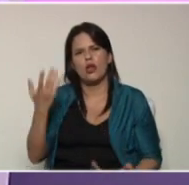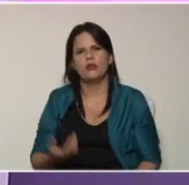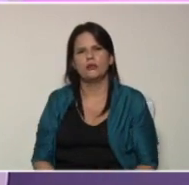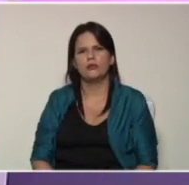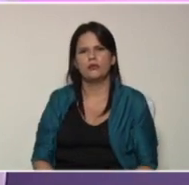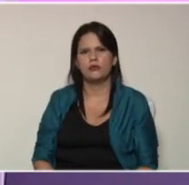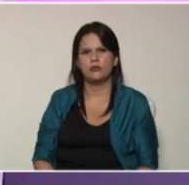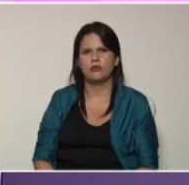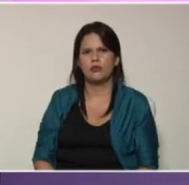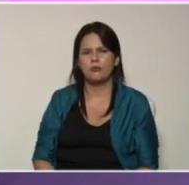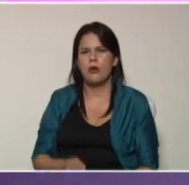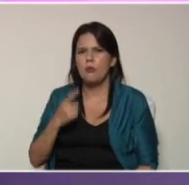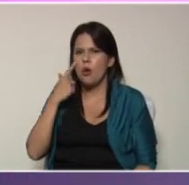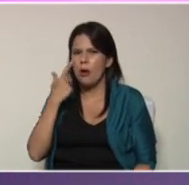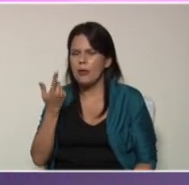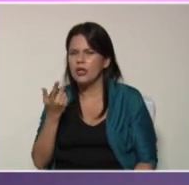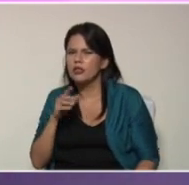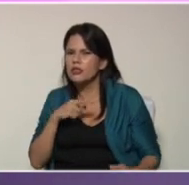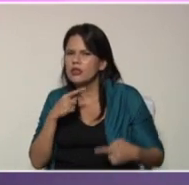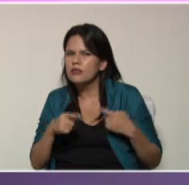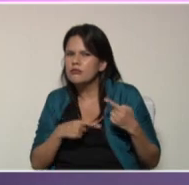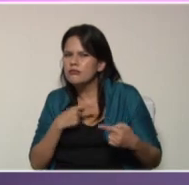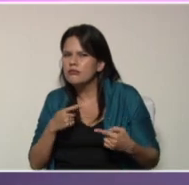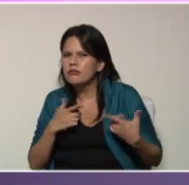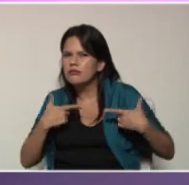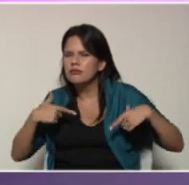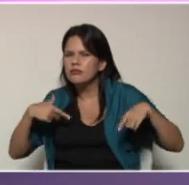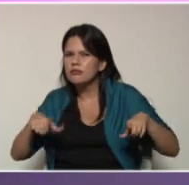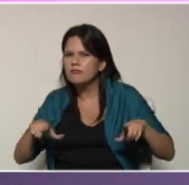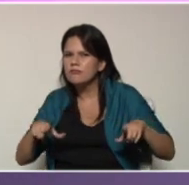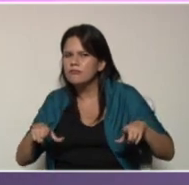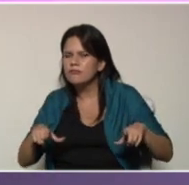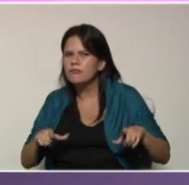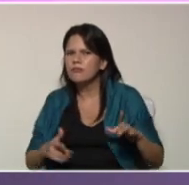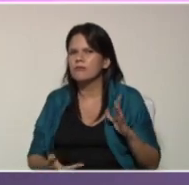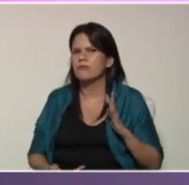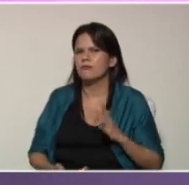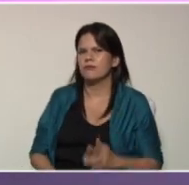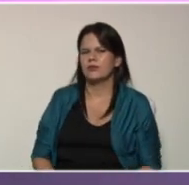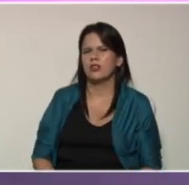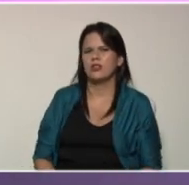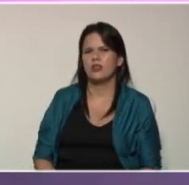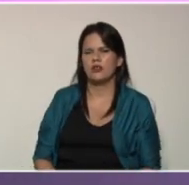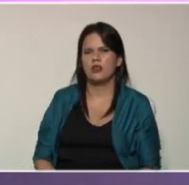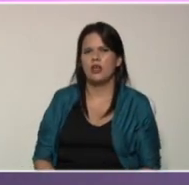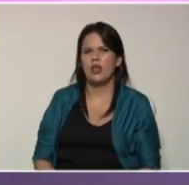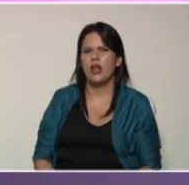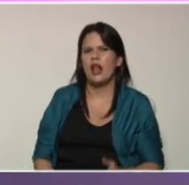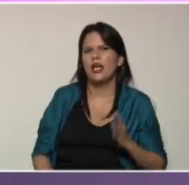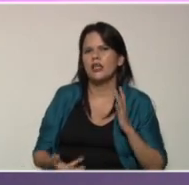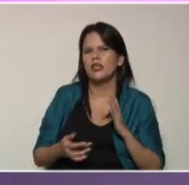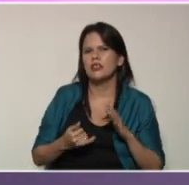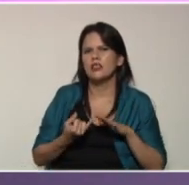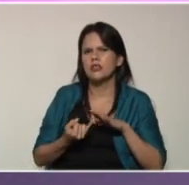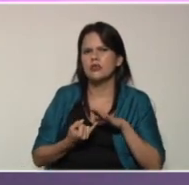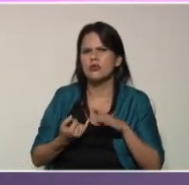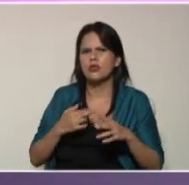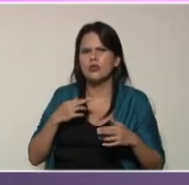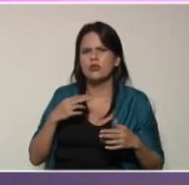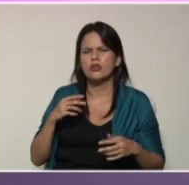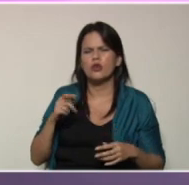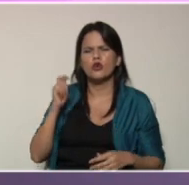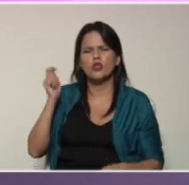vamos a conectarnos pero desde otras perspectivas gracias a la constitución de la república bolivariana de venezuela que establece